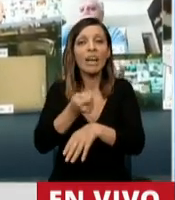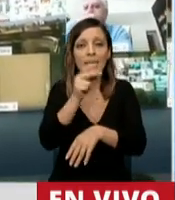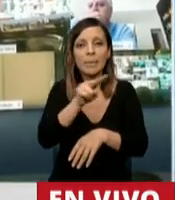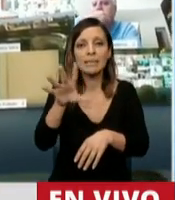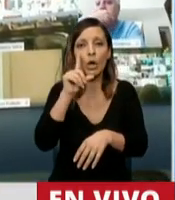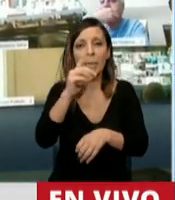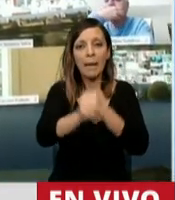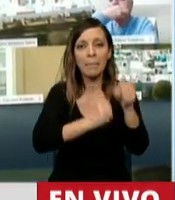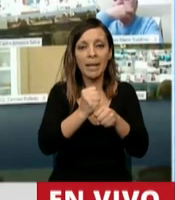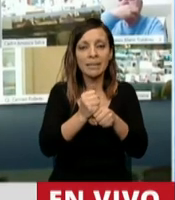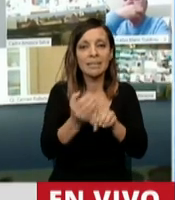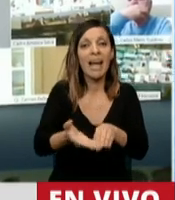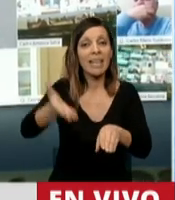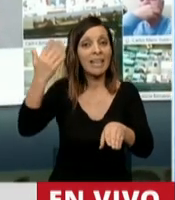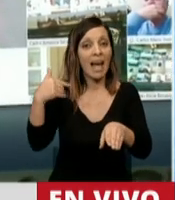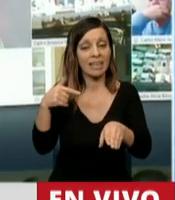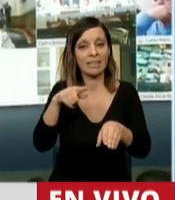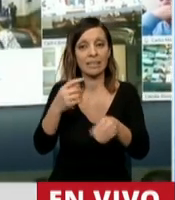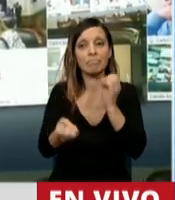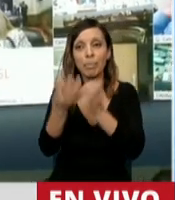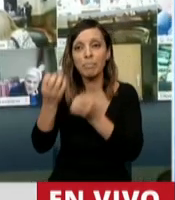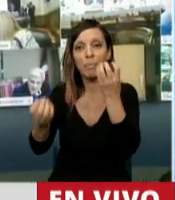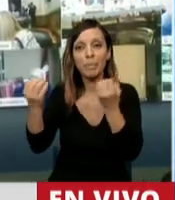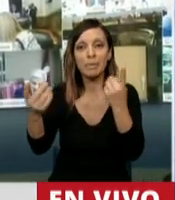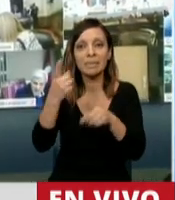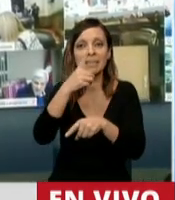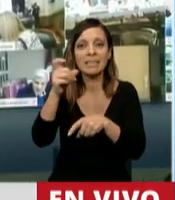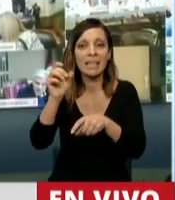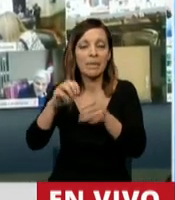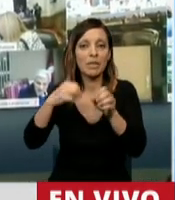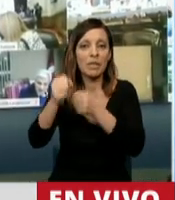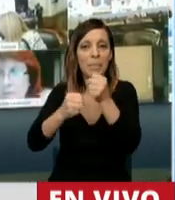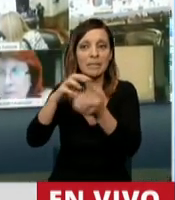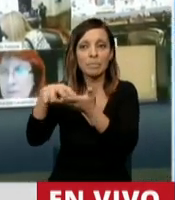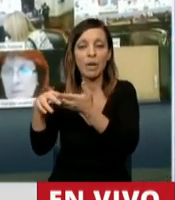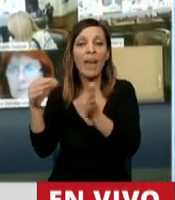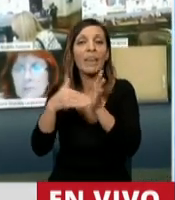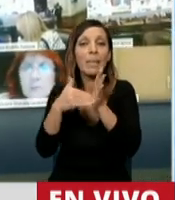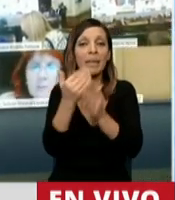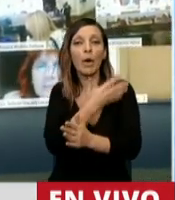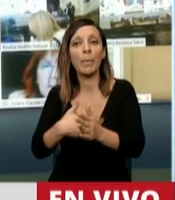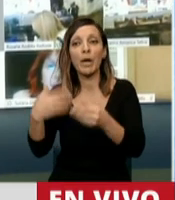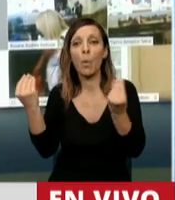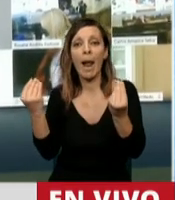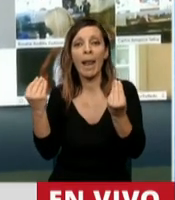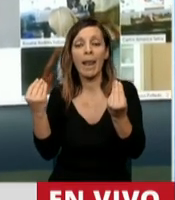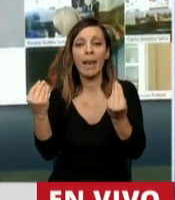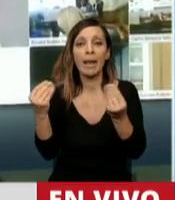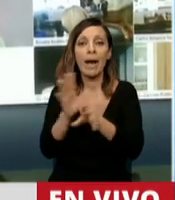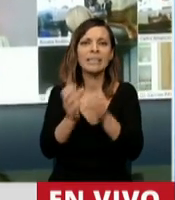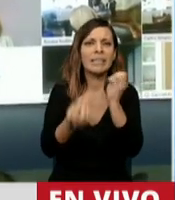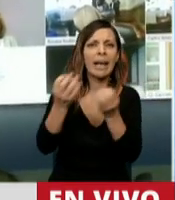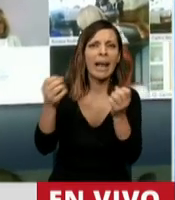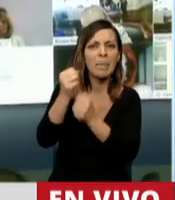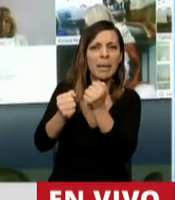antes se fundaron cientos de miles de empresas. Es notable, cuando gobiernan fuerzas políticas supuestamente anti-empresa se crean